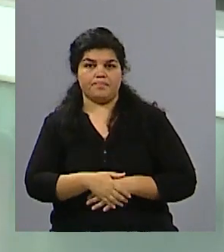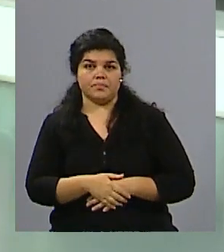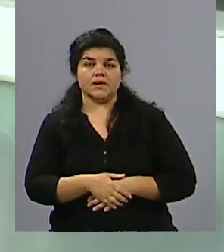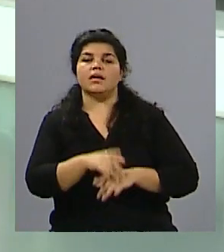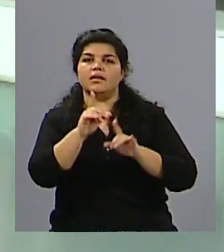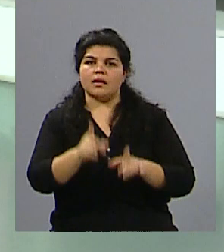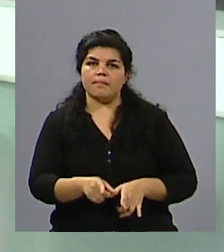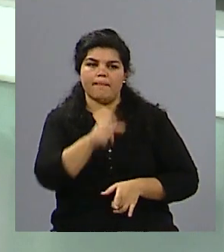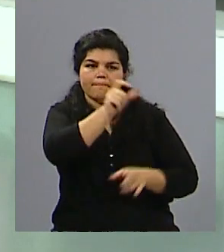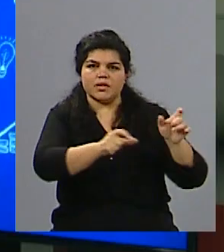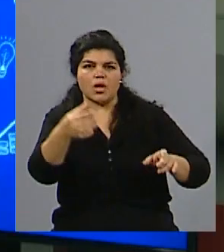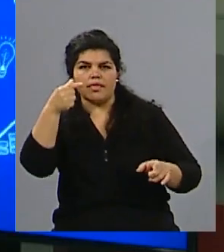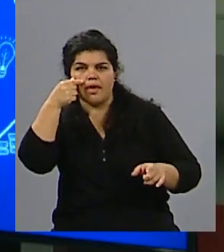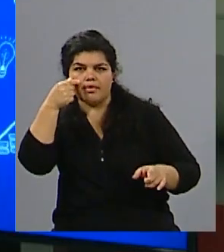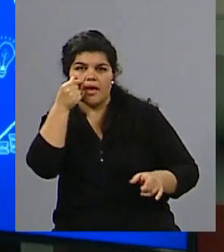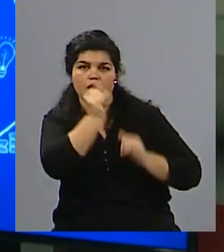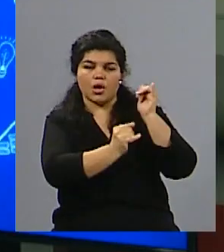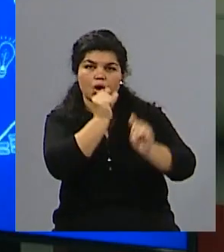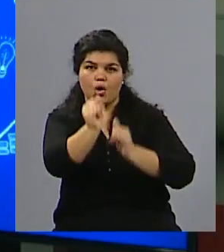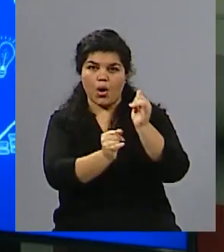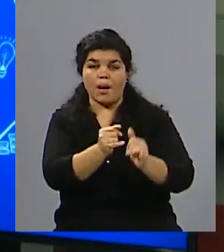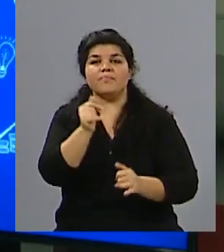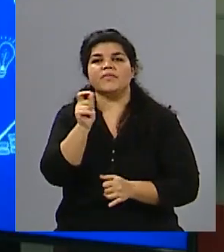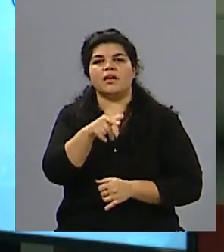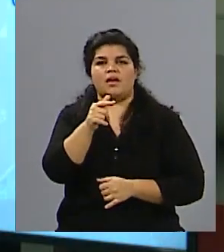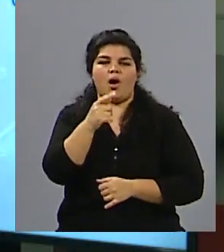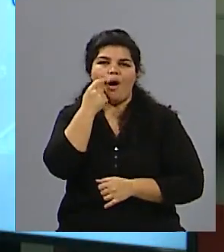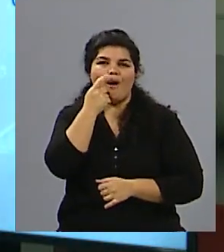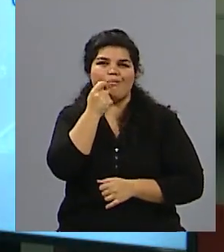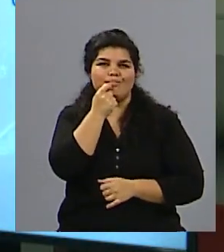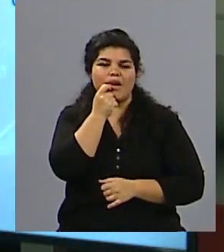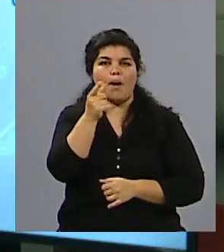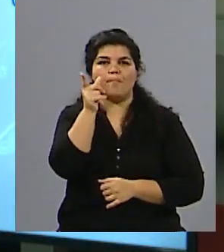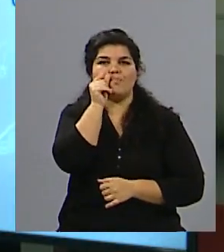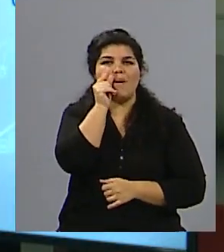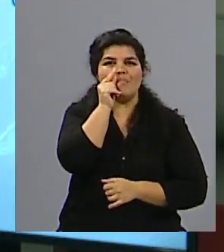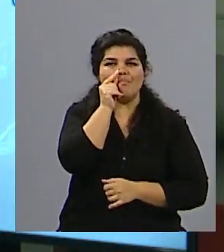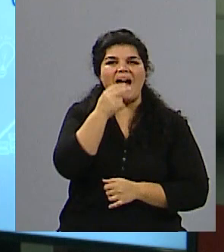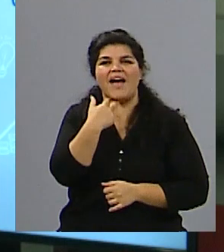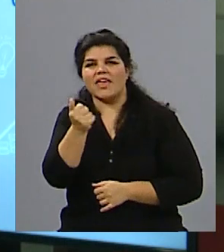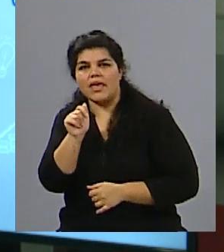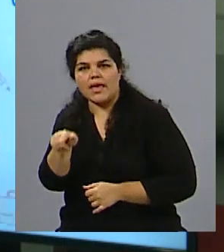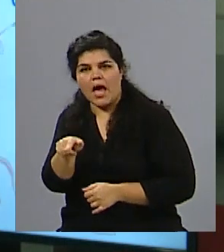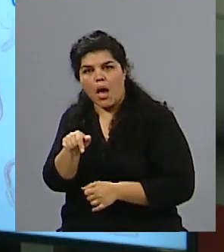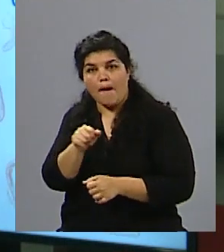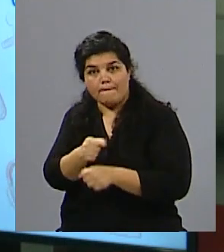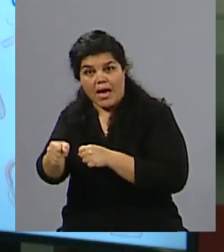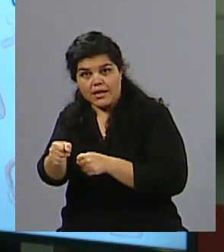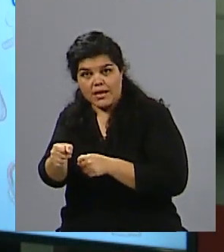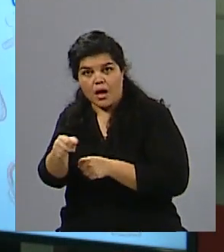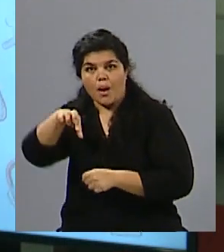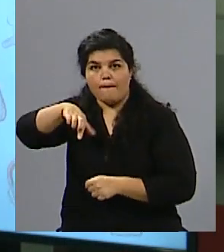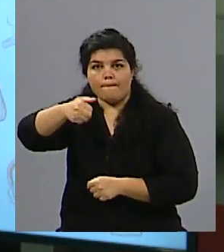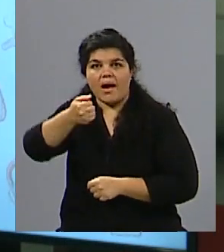ellos estuvo Alberto Levos, que era padre de Paulina Levos, que fue víctima de un femicidio en el 2006. Por eso hacíamos referencia a que, bueno, fue